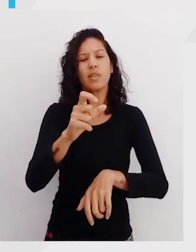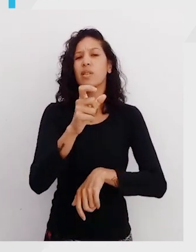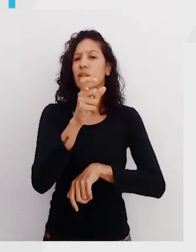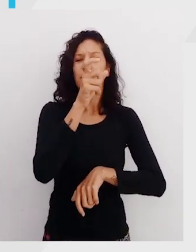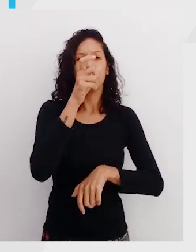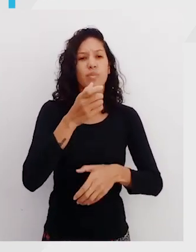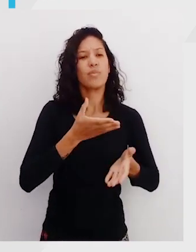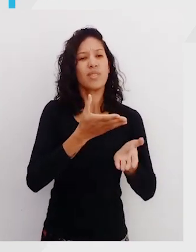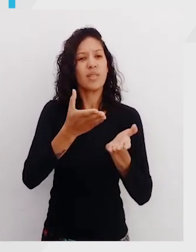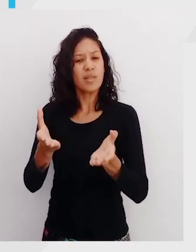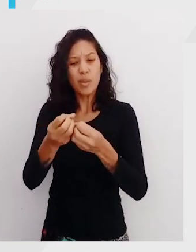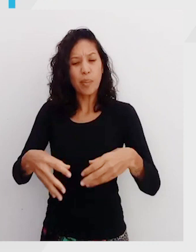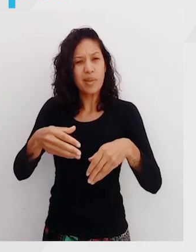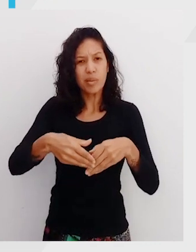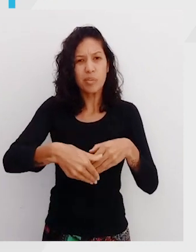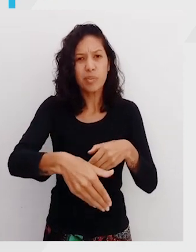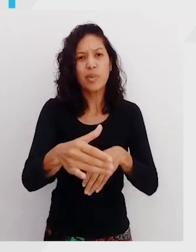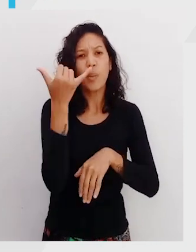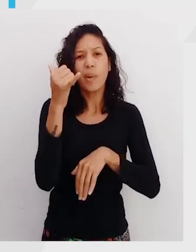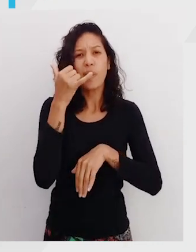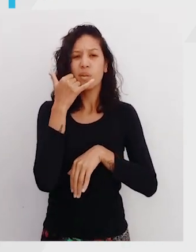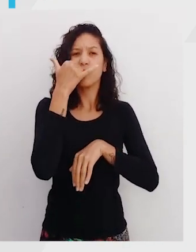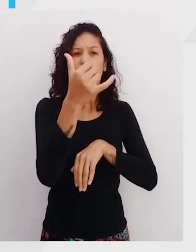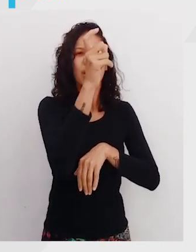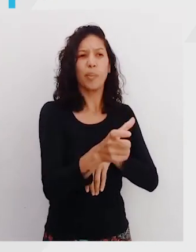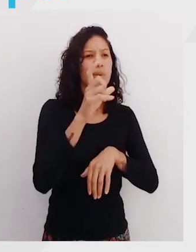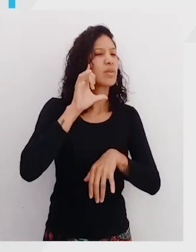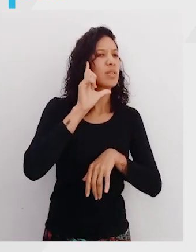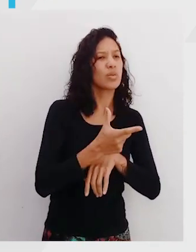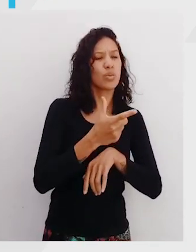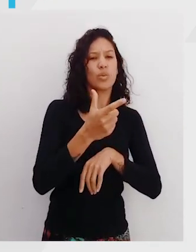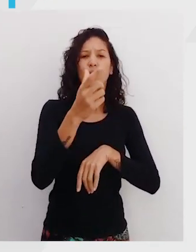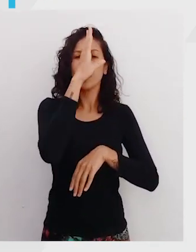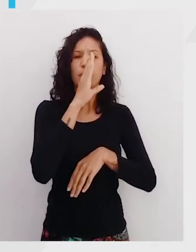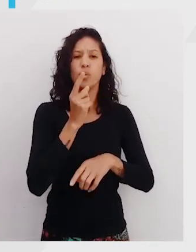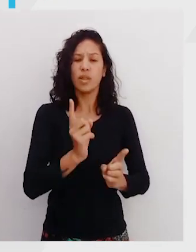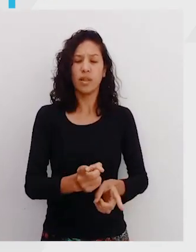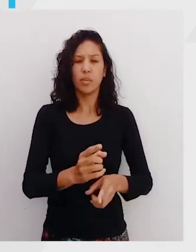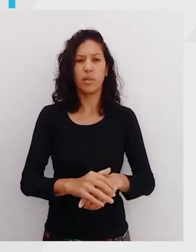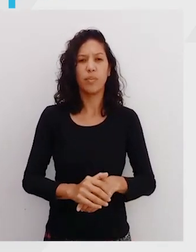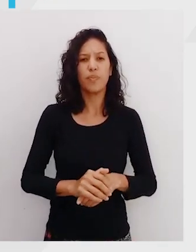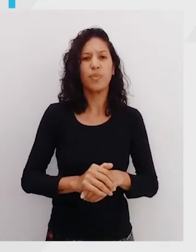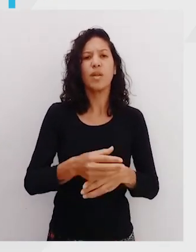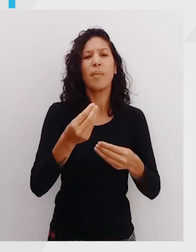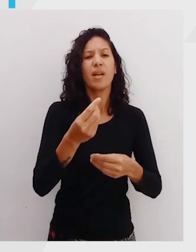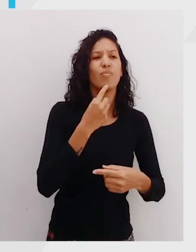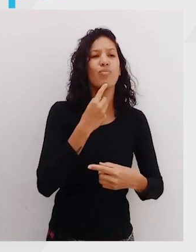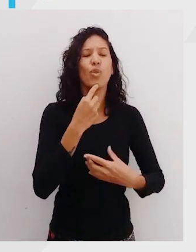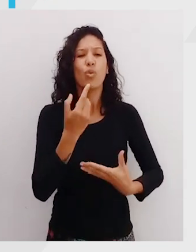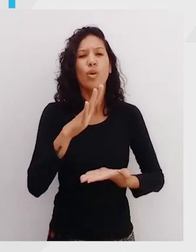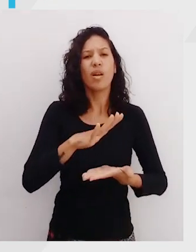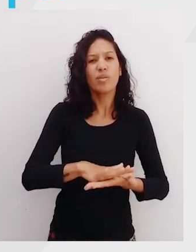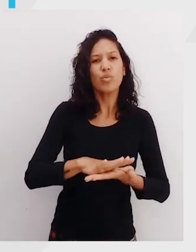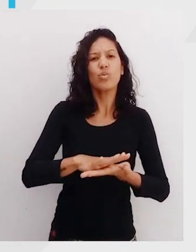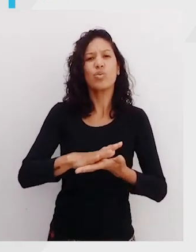comunicar que lanzamos el servicio de videollamadas para personas sordas e hipoacúsicas para poder evacuar dudas